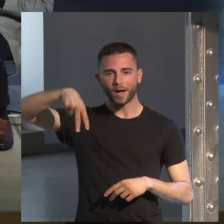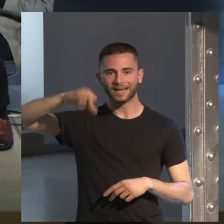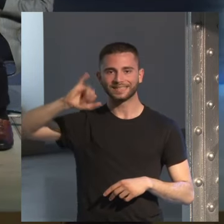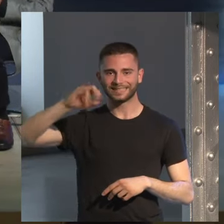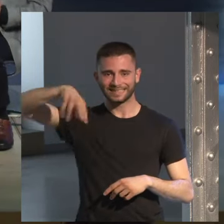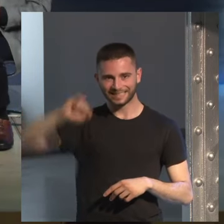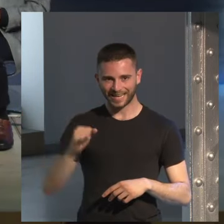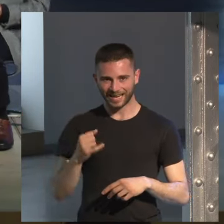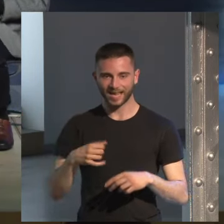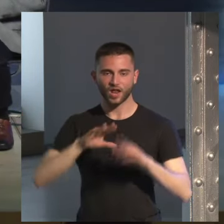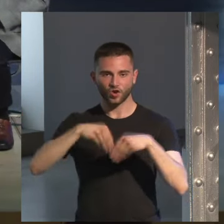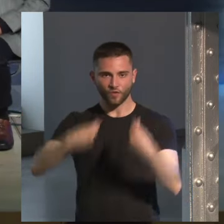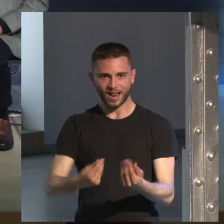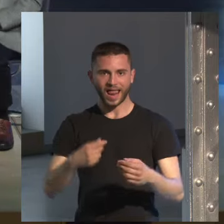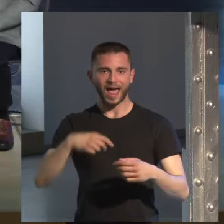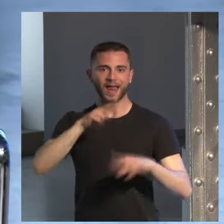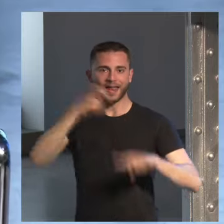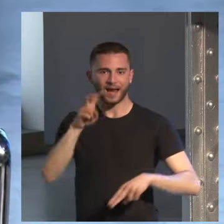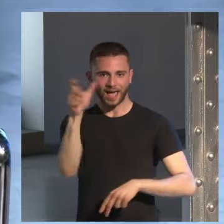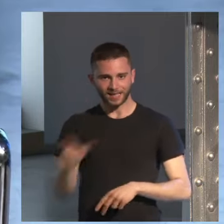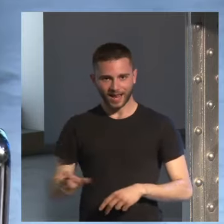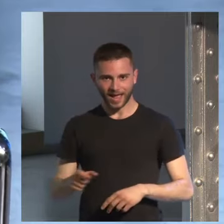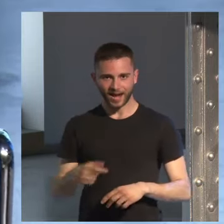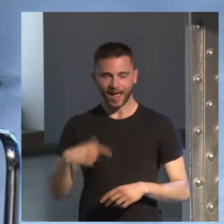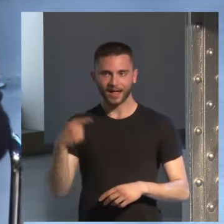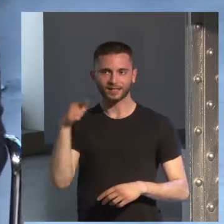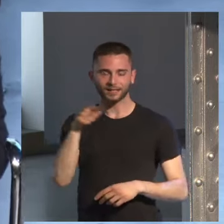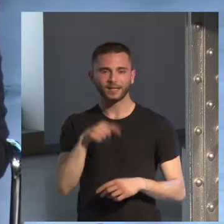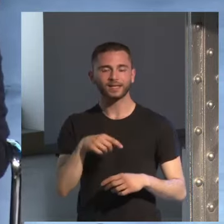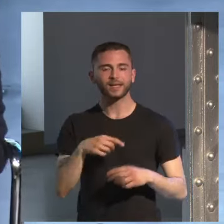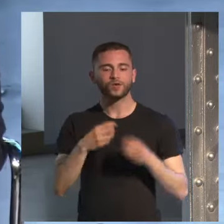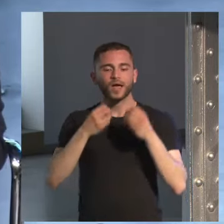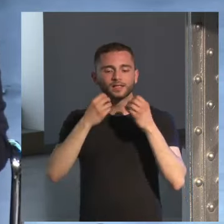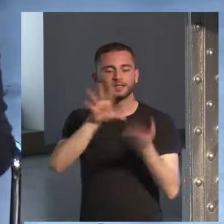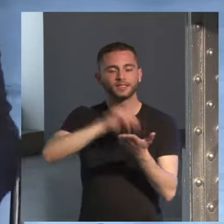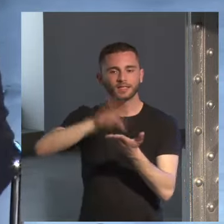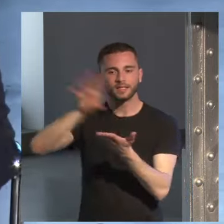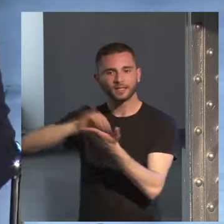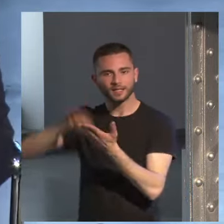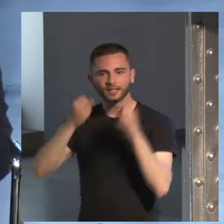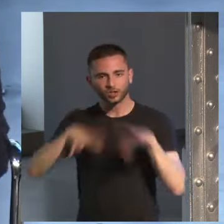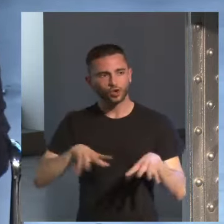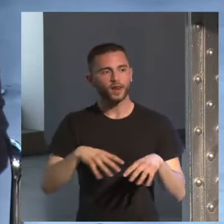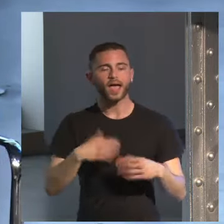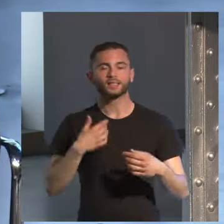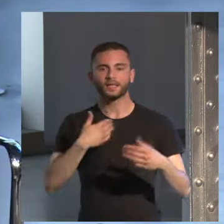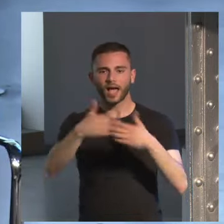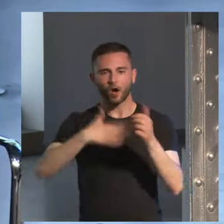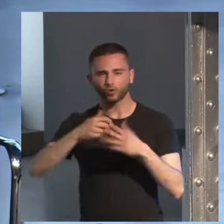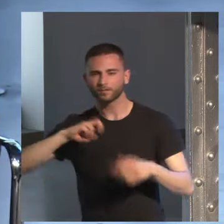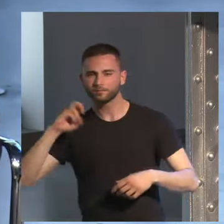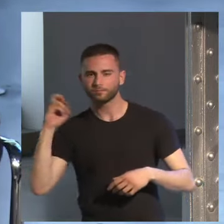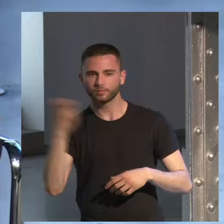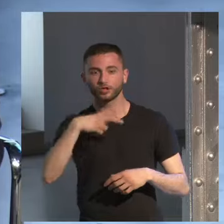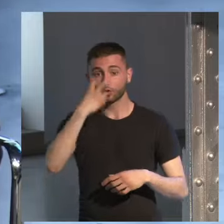que hemos colaborado en unas antologías en Italia cada uno con un cuento con otros autores y tenía